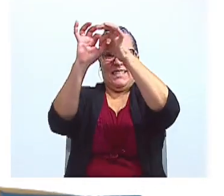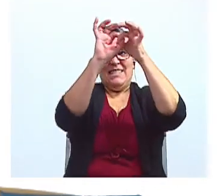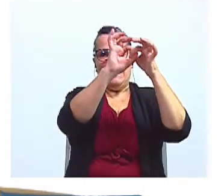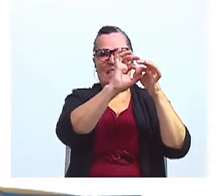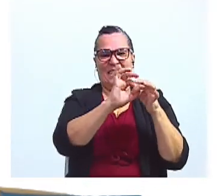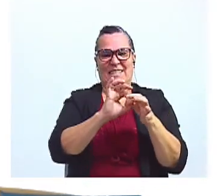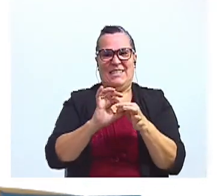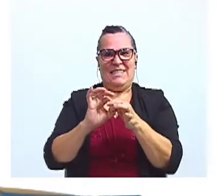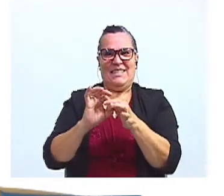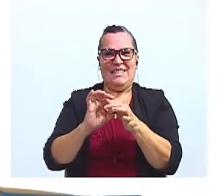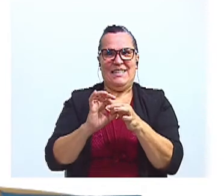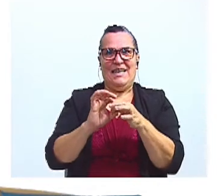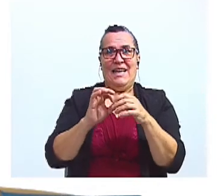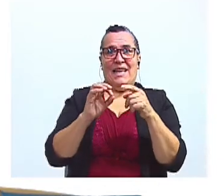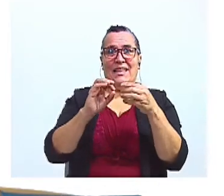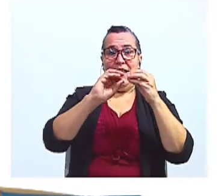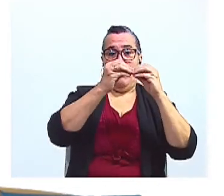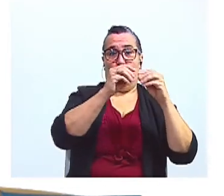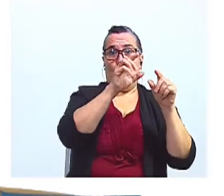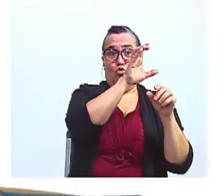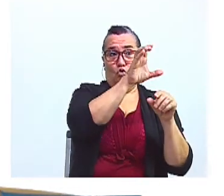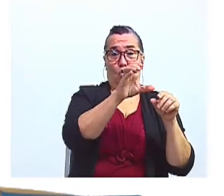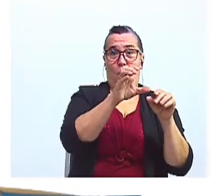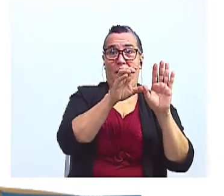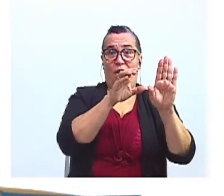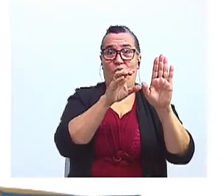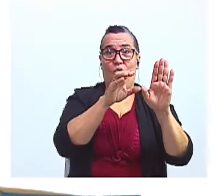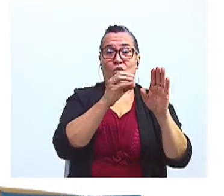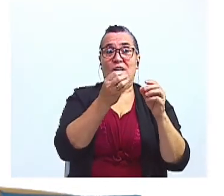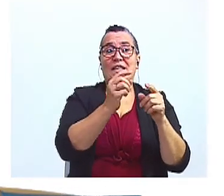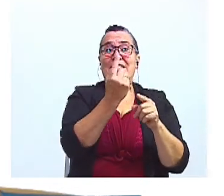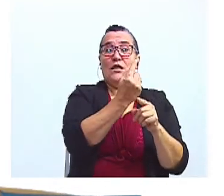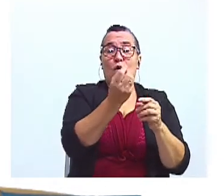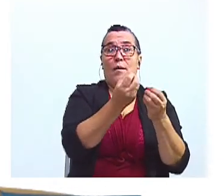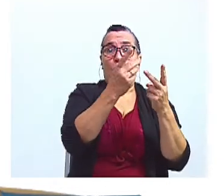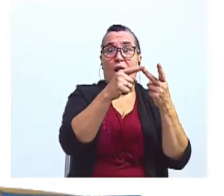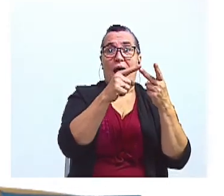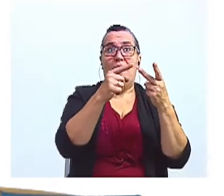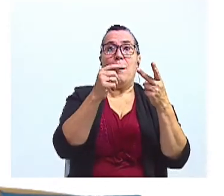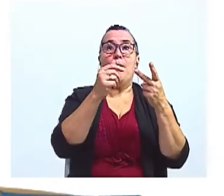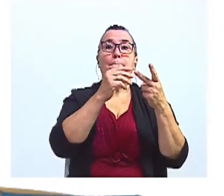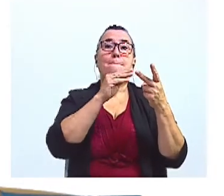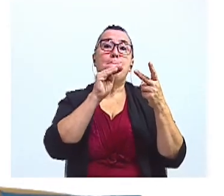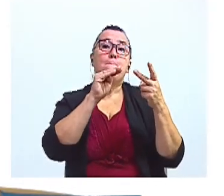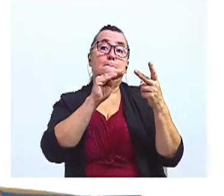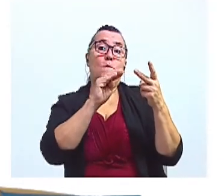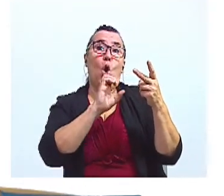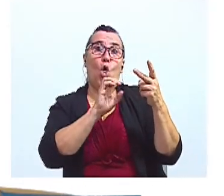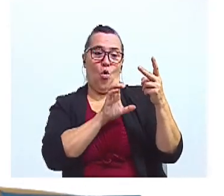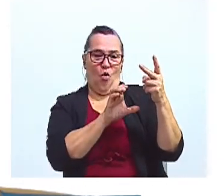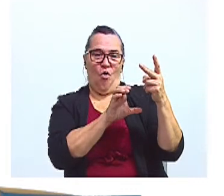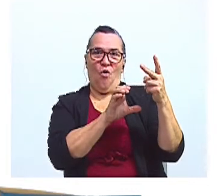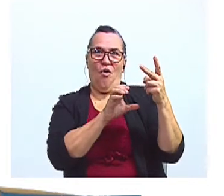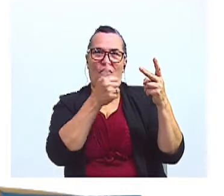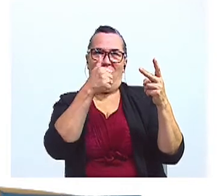Muy bien, tenemos el número, ¿se acuerdan? Singular y plural. El modo, ¿el modo? ¿Han visto el modo? No, bueno, ya se lo vamos a